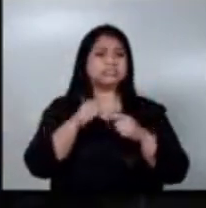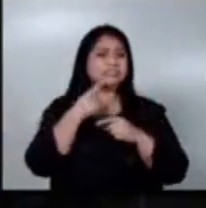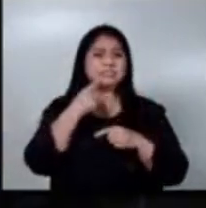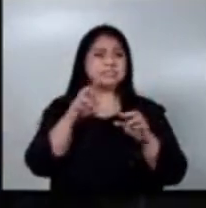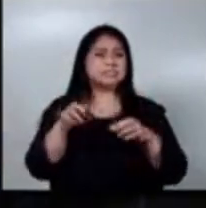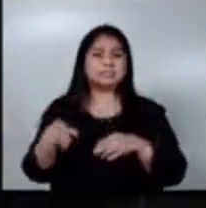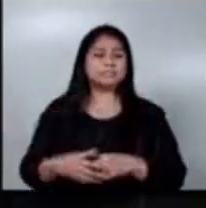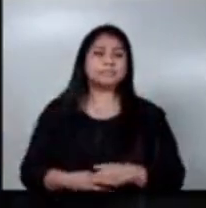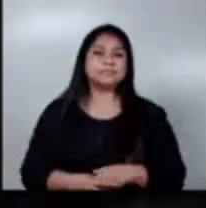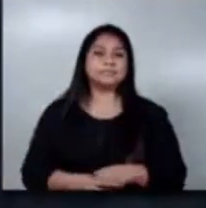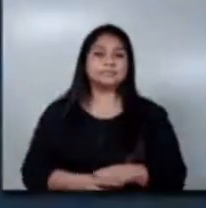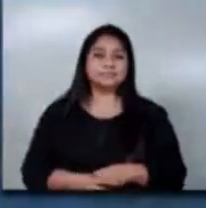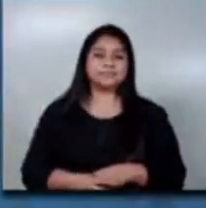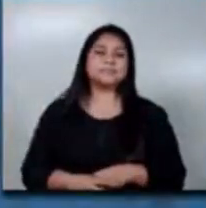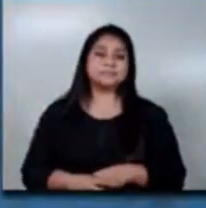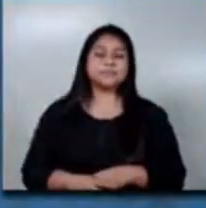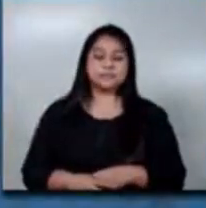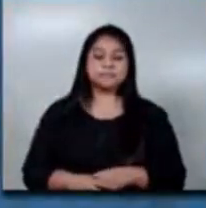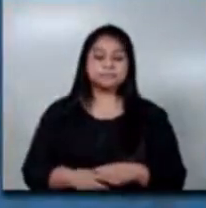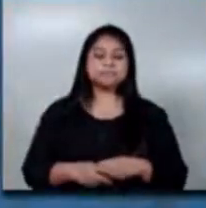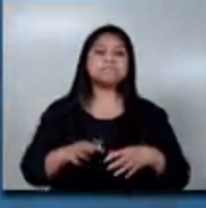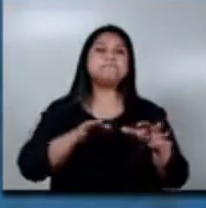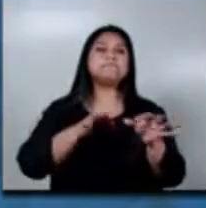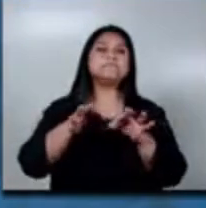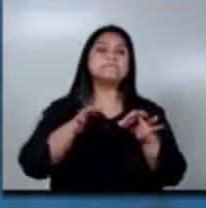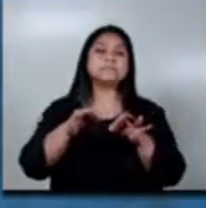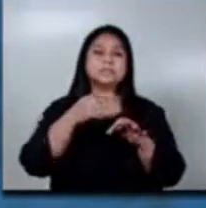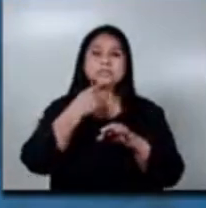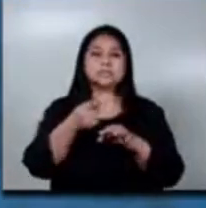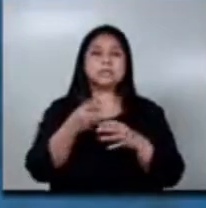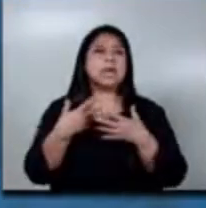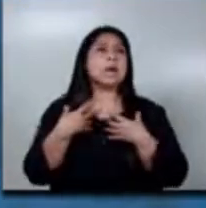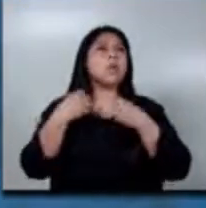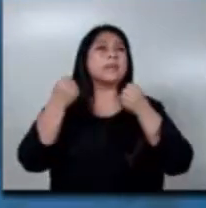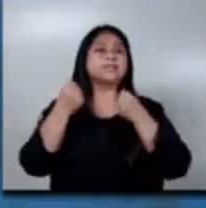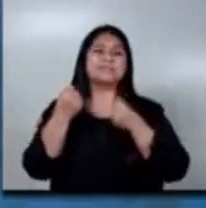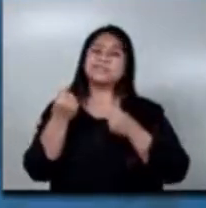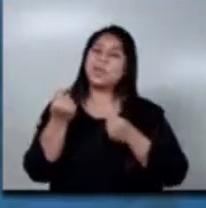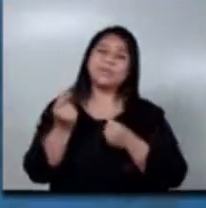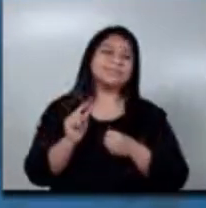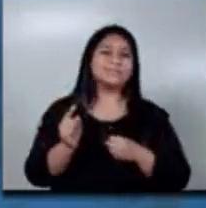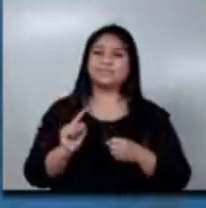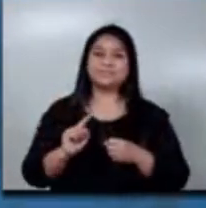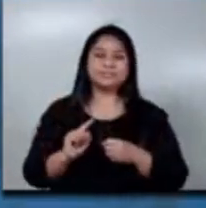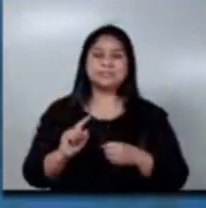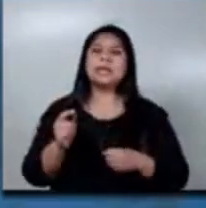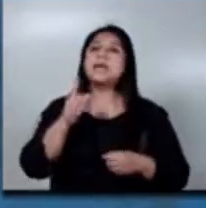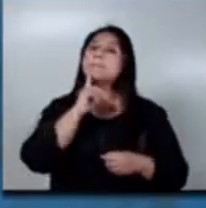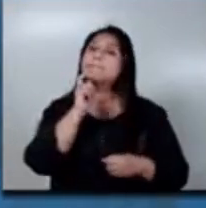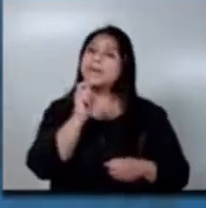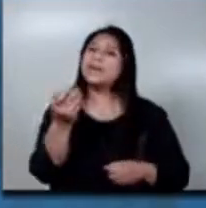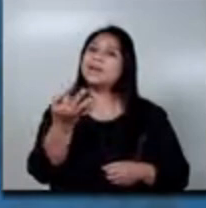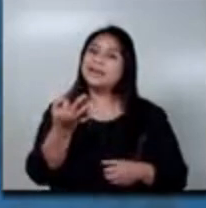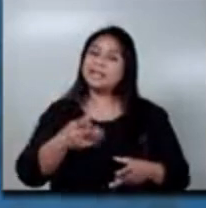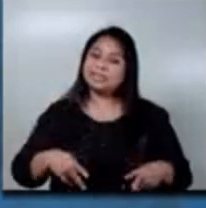Les explicaba que es difícil decir que se recuperaron del todo. Se les puede dar una mejor calidad de vida, pero no